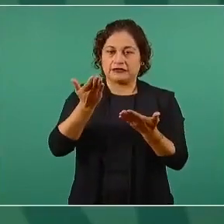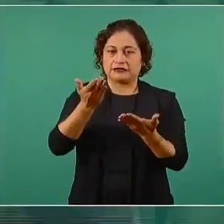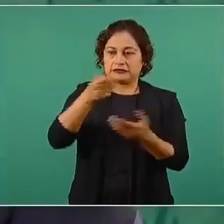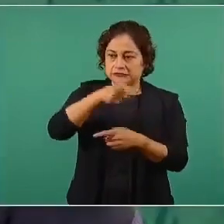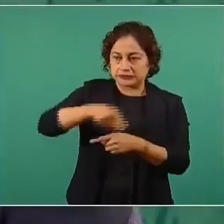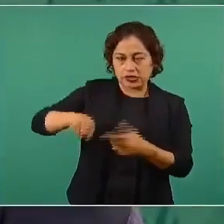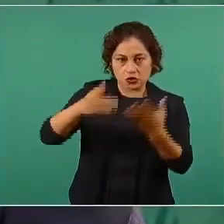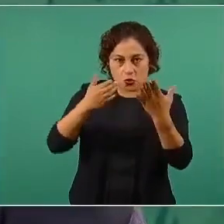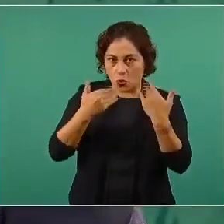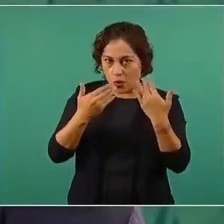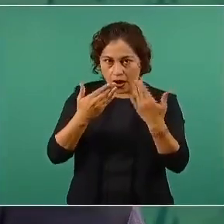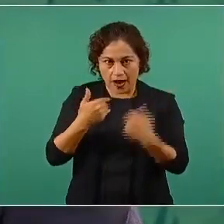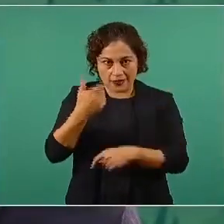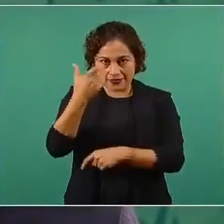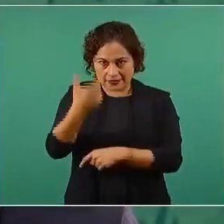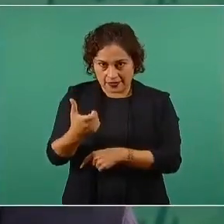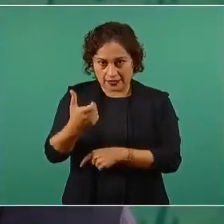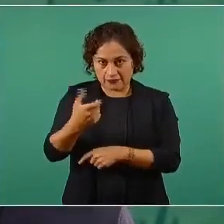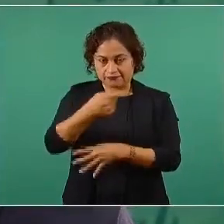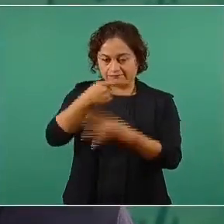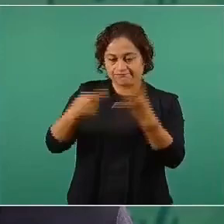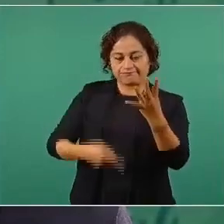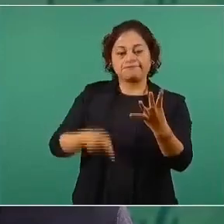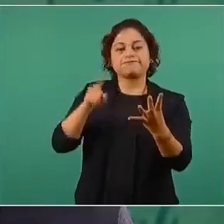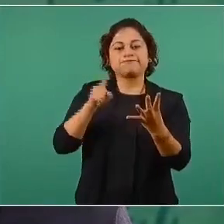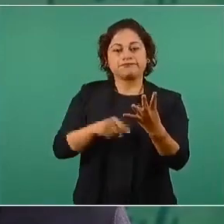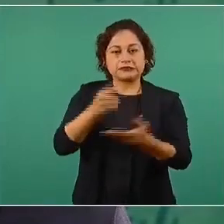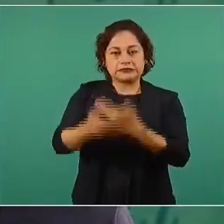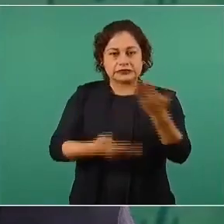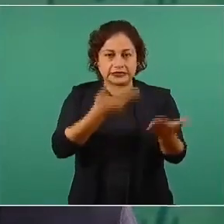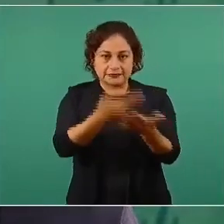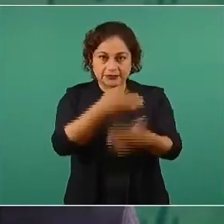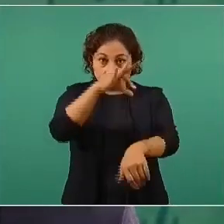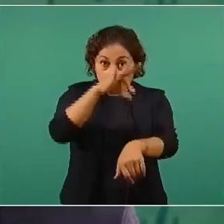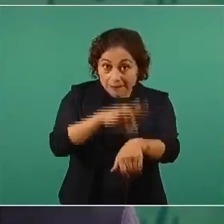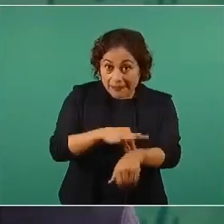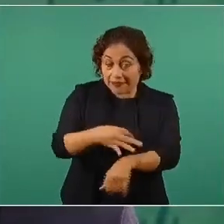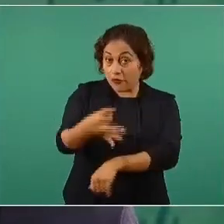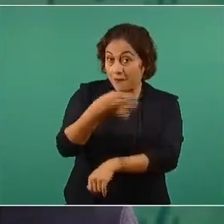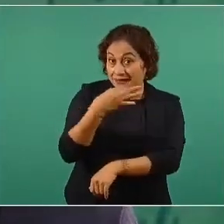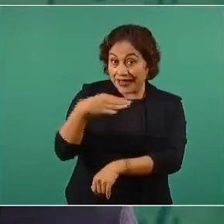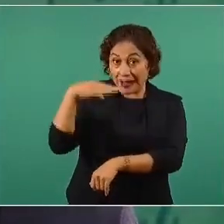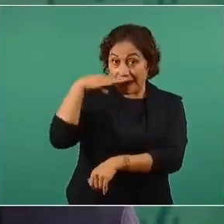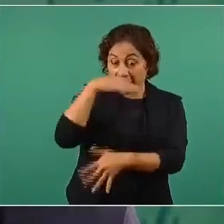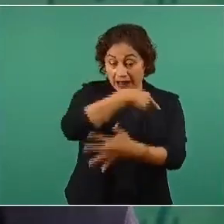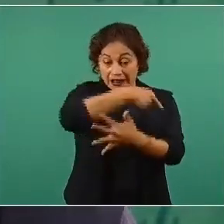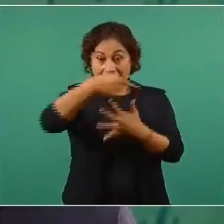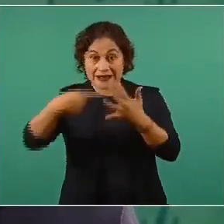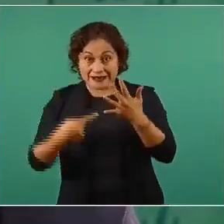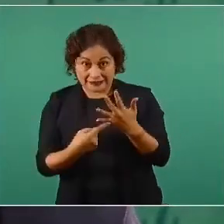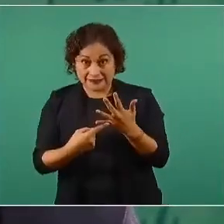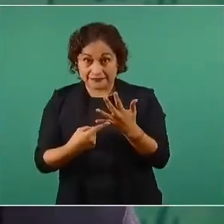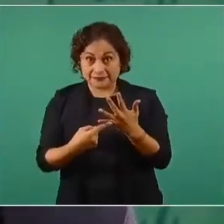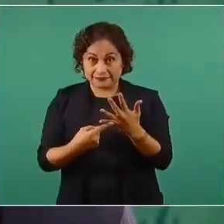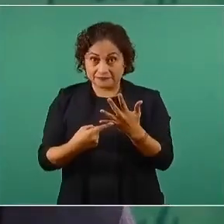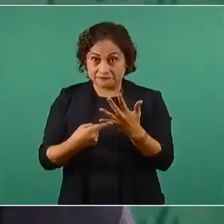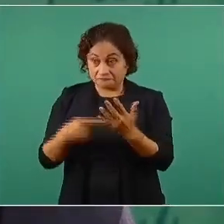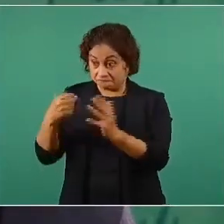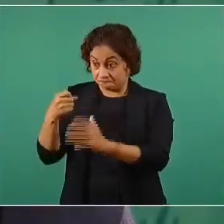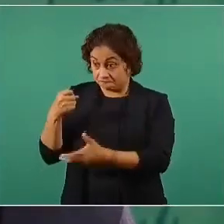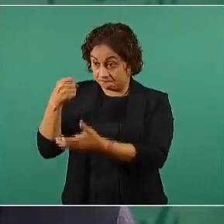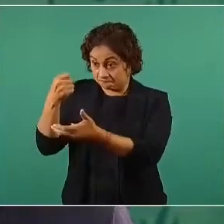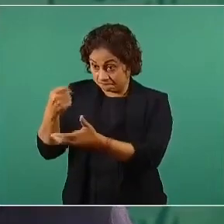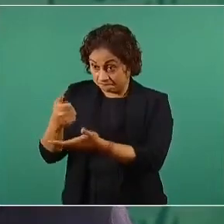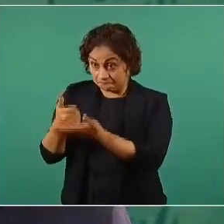recursos económicos, la atención médica y los medicamentos gratuitos, el bloque conservador en la